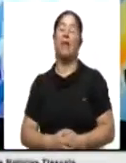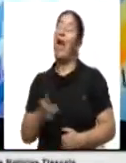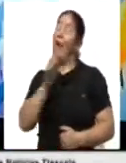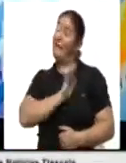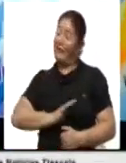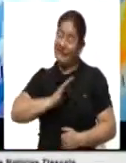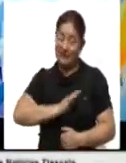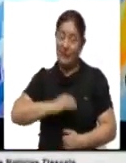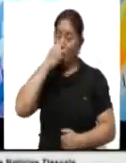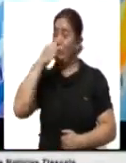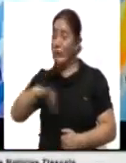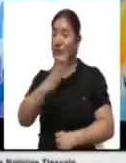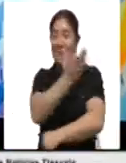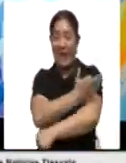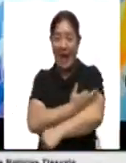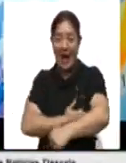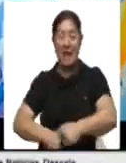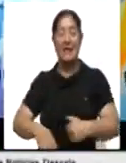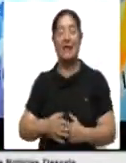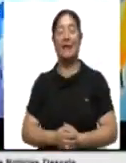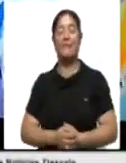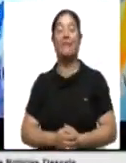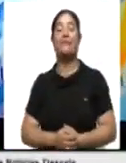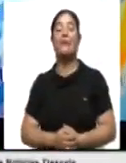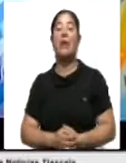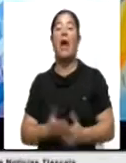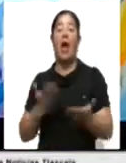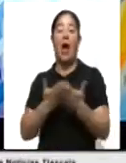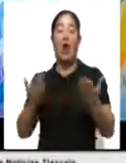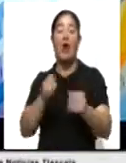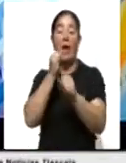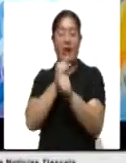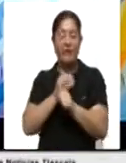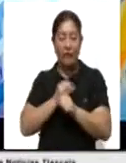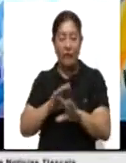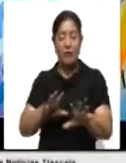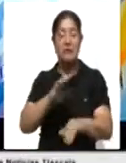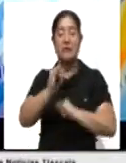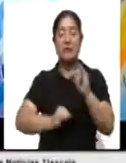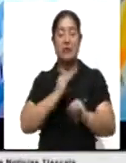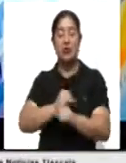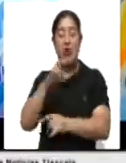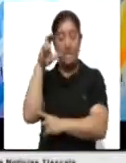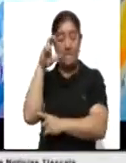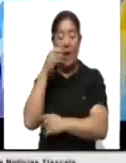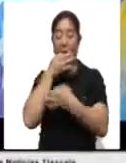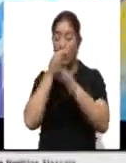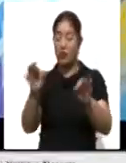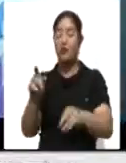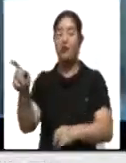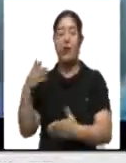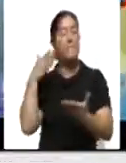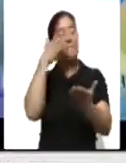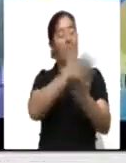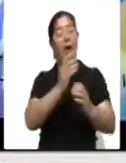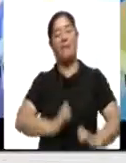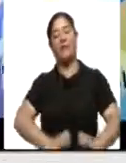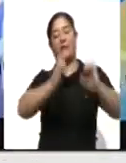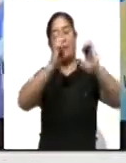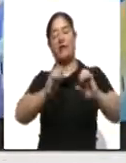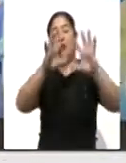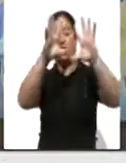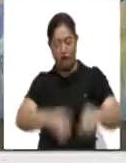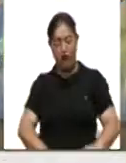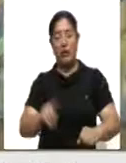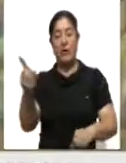felicitación, excelente tarde, Manuel. Vamos a la información internacional. Joe Biden anuncia visita a edificio derrumbado en Miami.